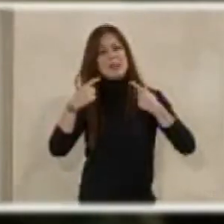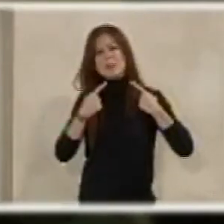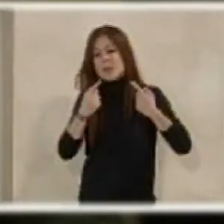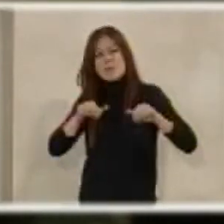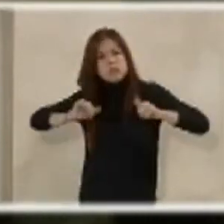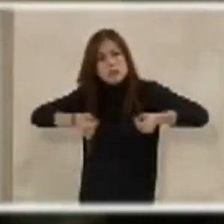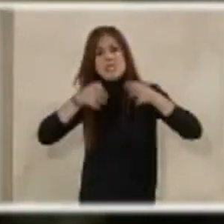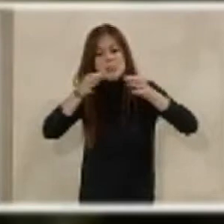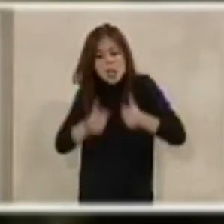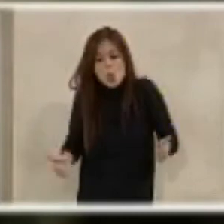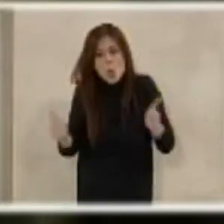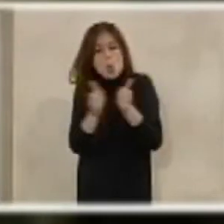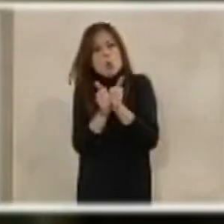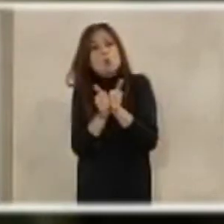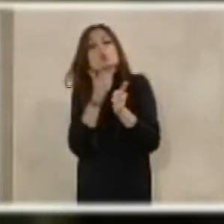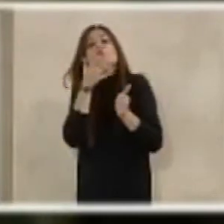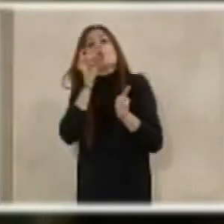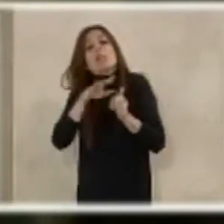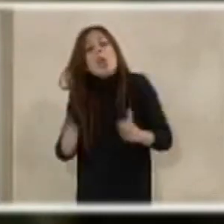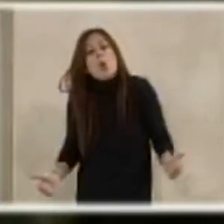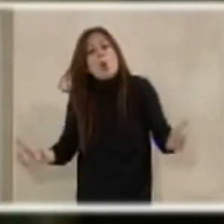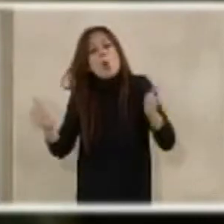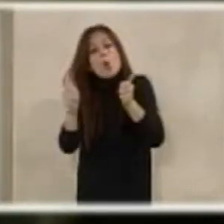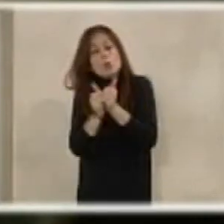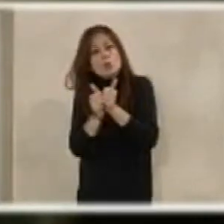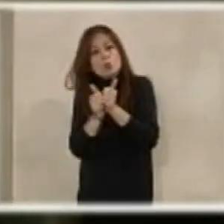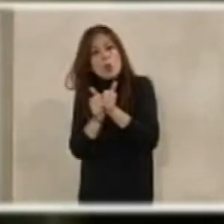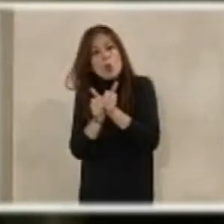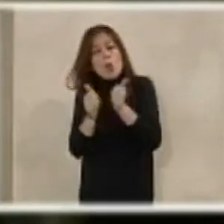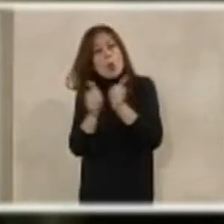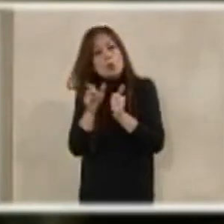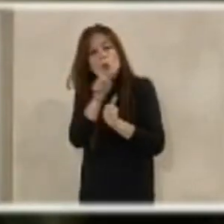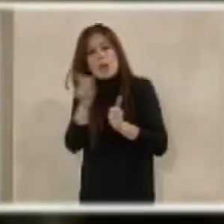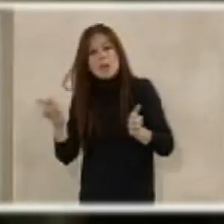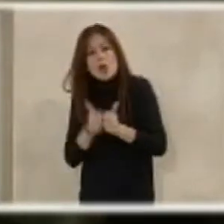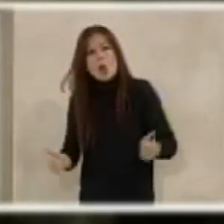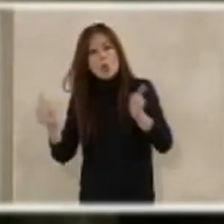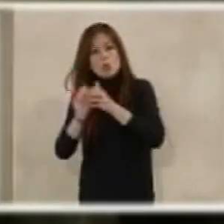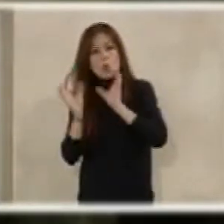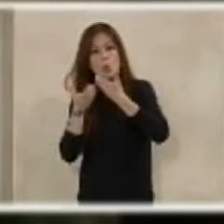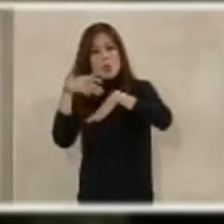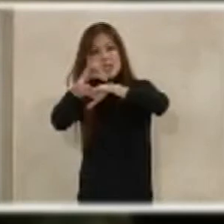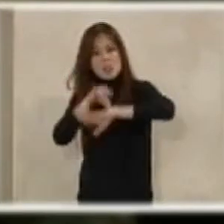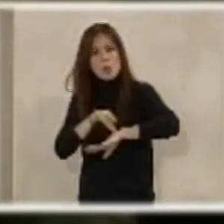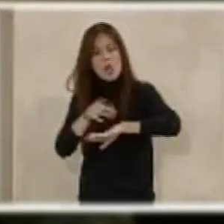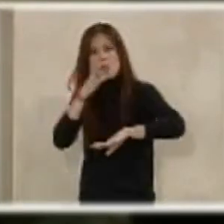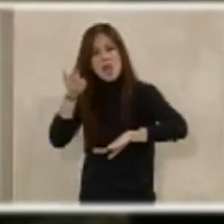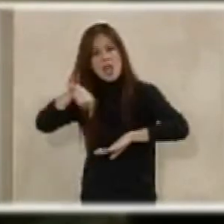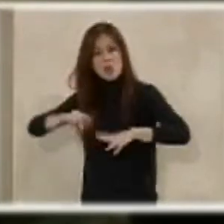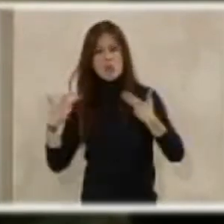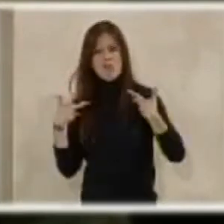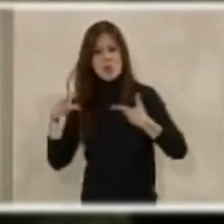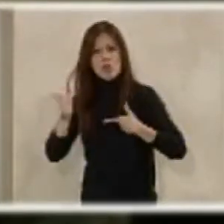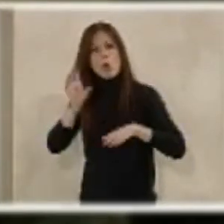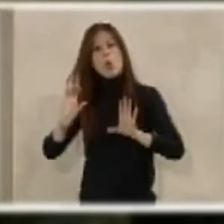al lado siempre de las clases, perdón, de las personas y de los cuerpos y fuerzas de seguridad del Estado que lo están pasando mal.